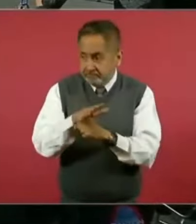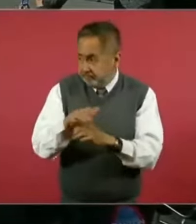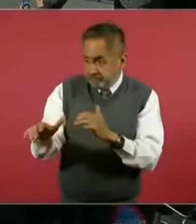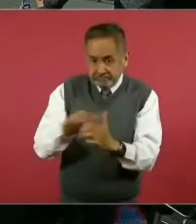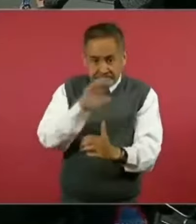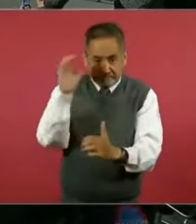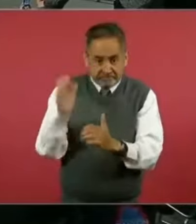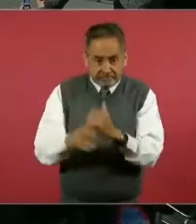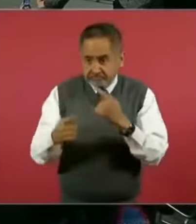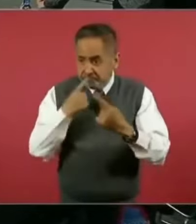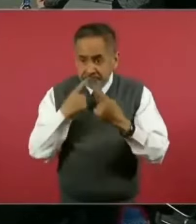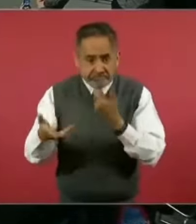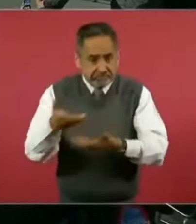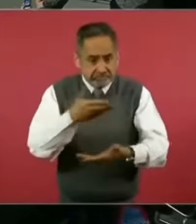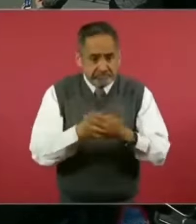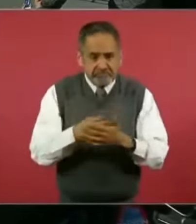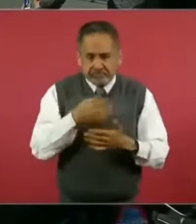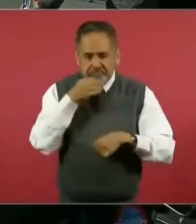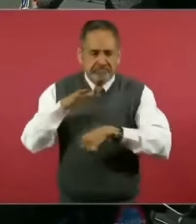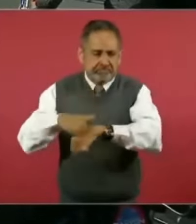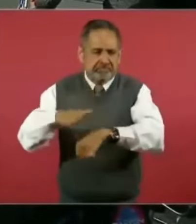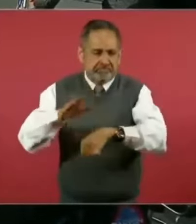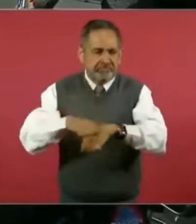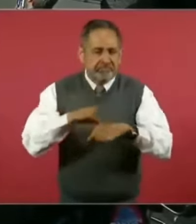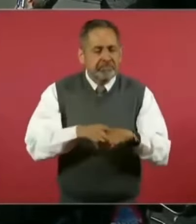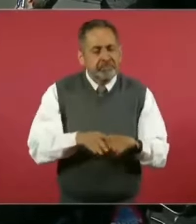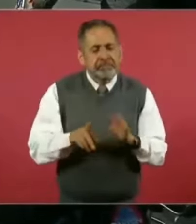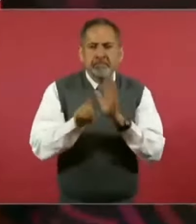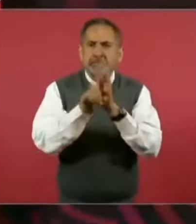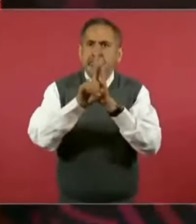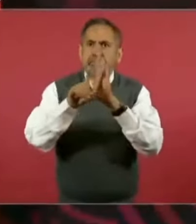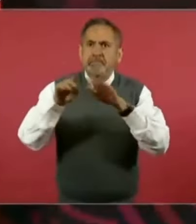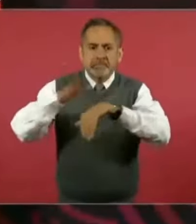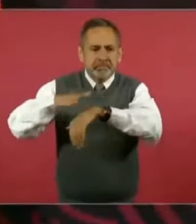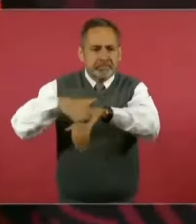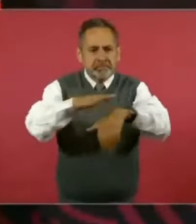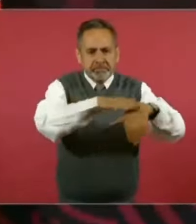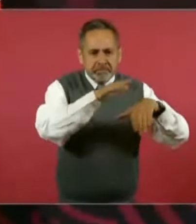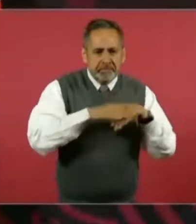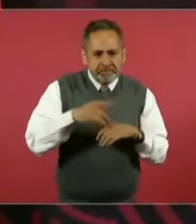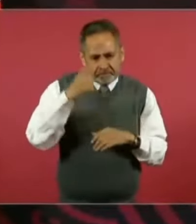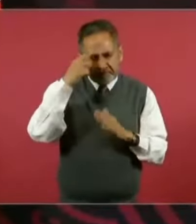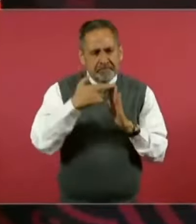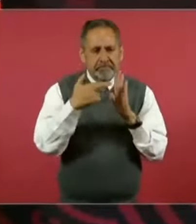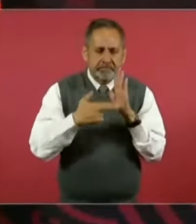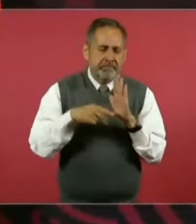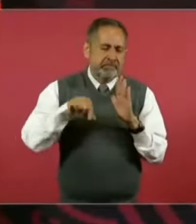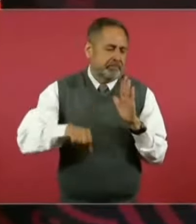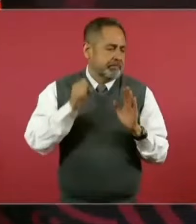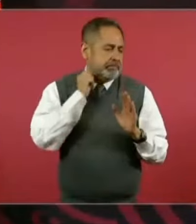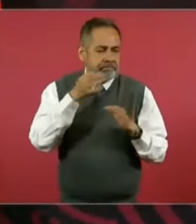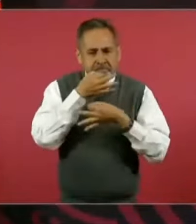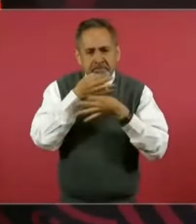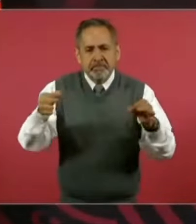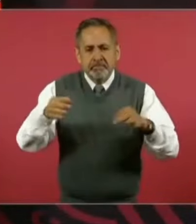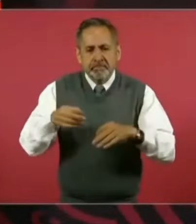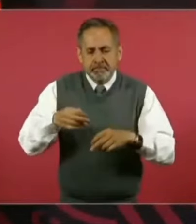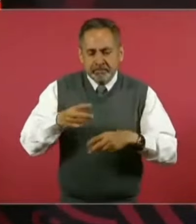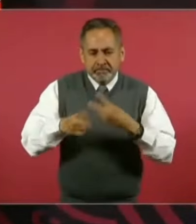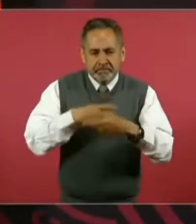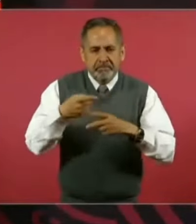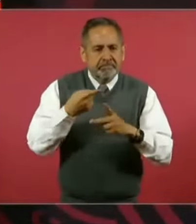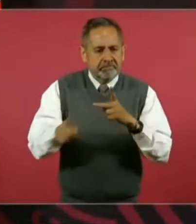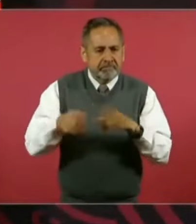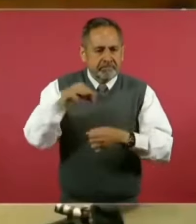discutido, háganse los avisos a que se refiere el artículo 58 del reglamento del Senado para informar de la votación.